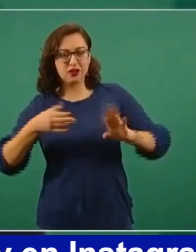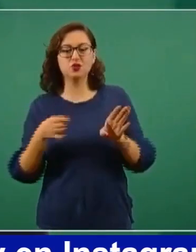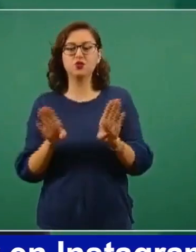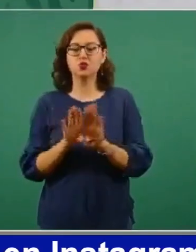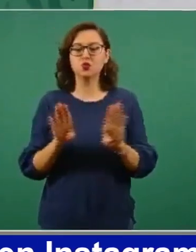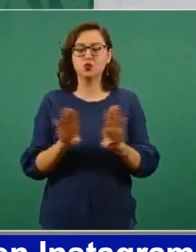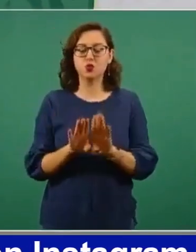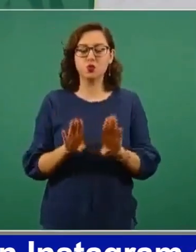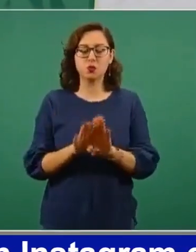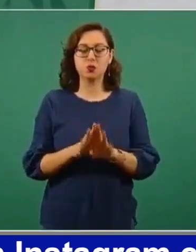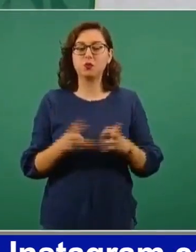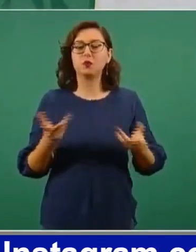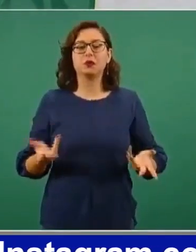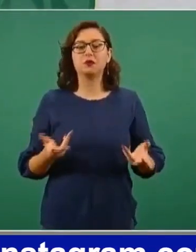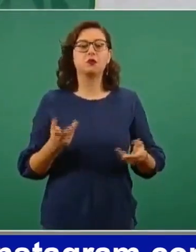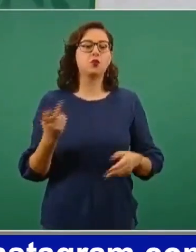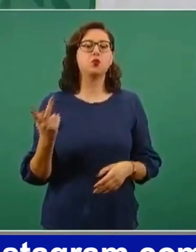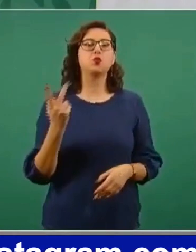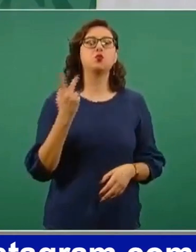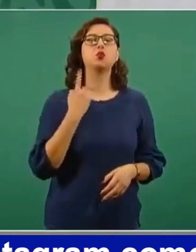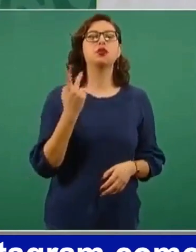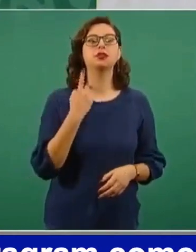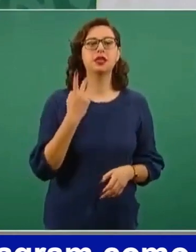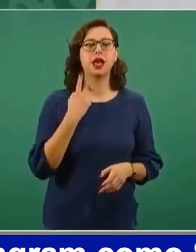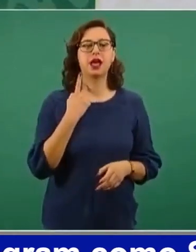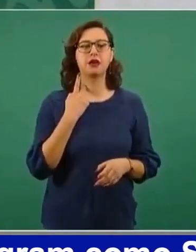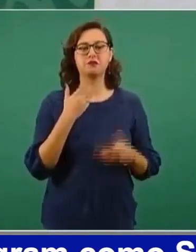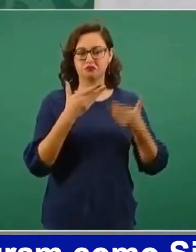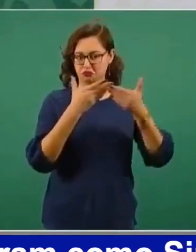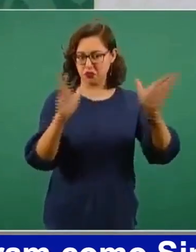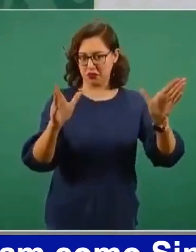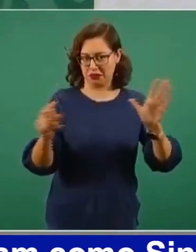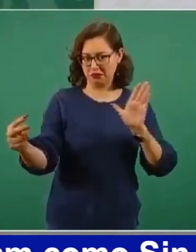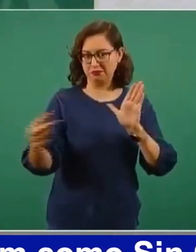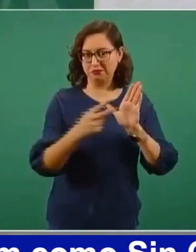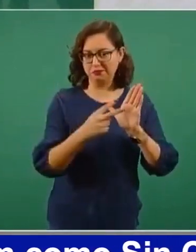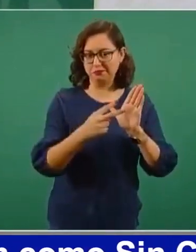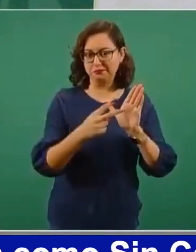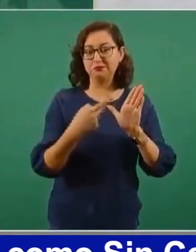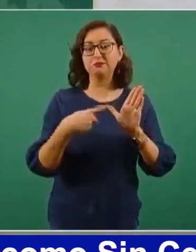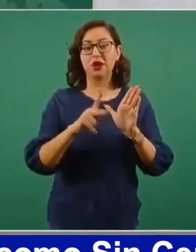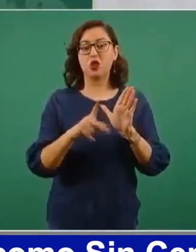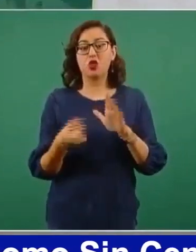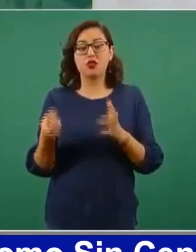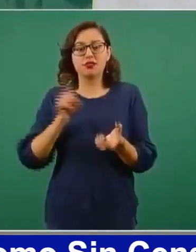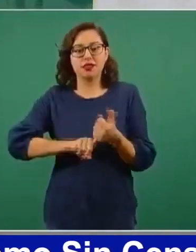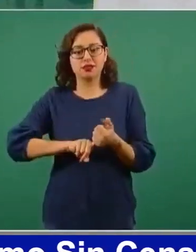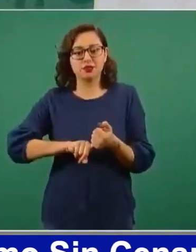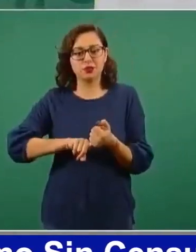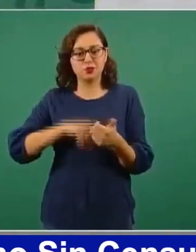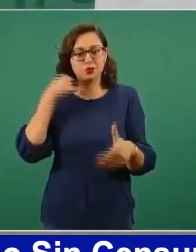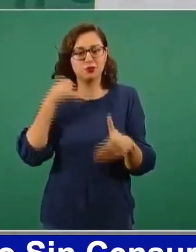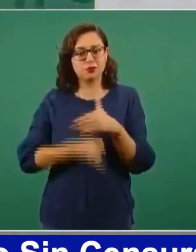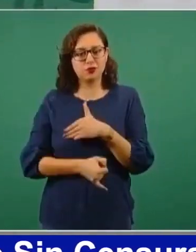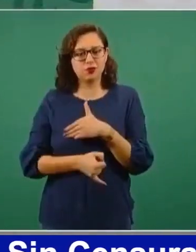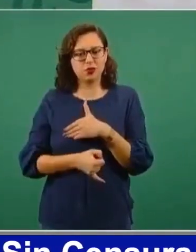más allá de lo que se conoce, para que se tenga una idea completa.